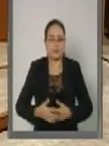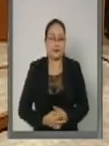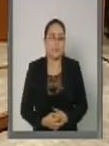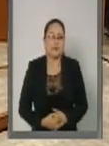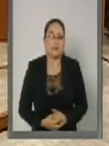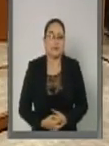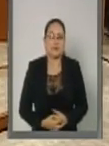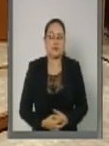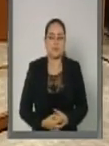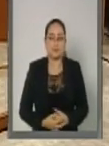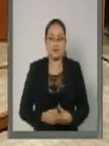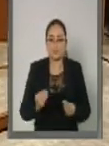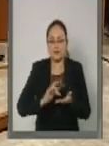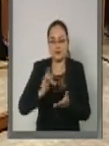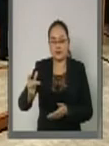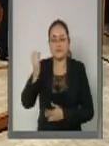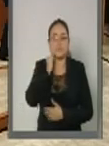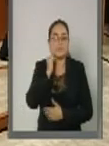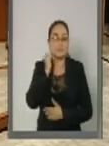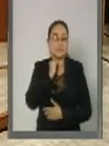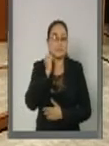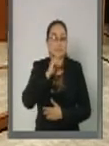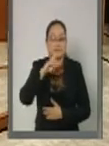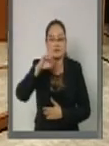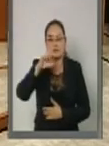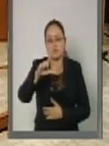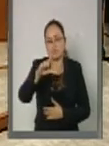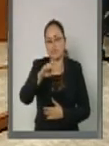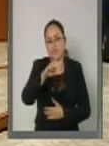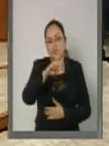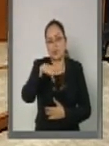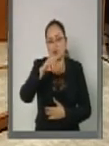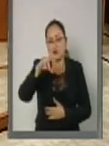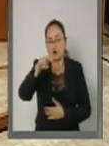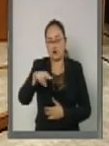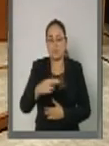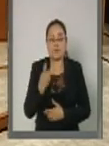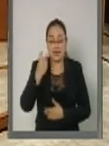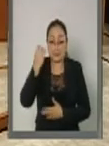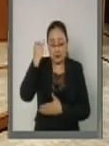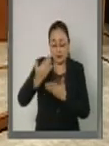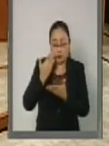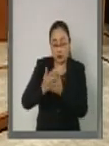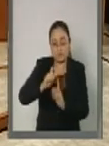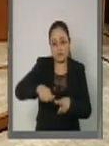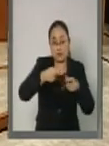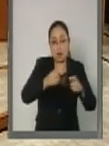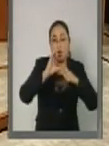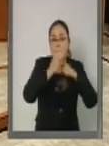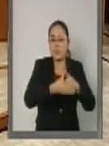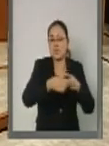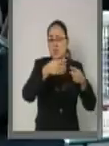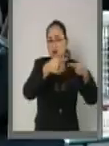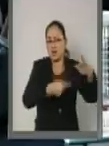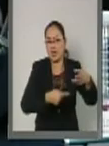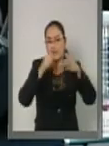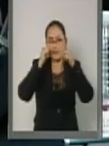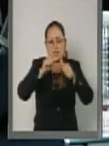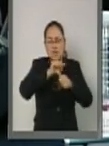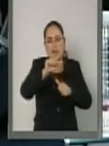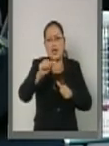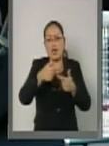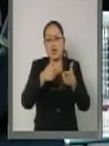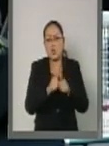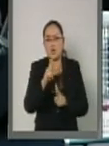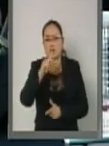Muchas gracias senador Raúl Morón, túrnese a las Comisiones Unidas de Atención a